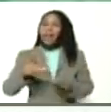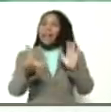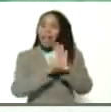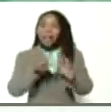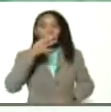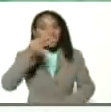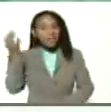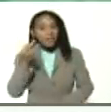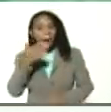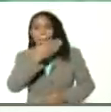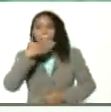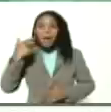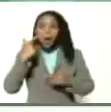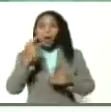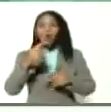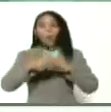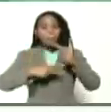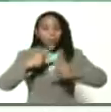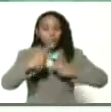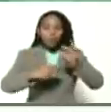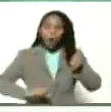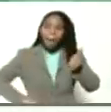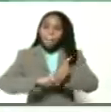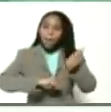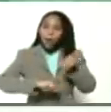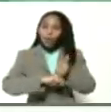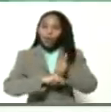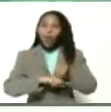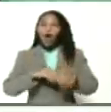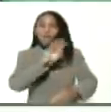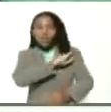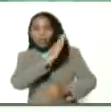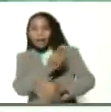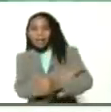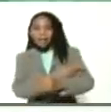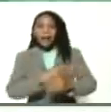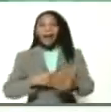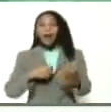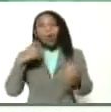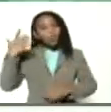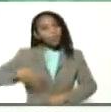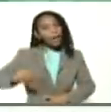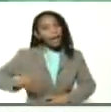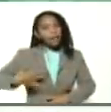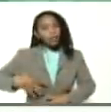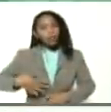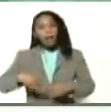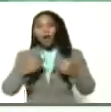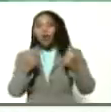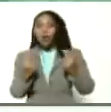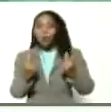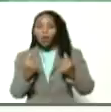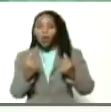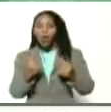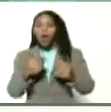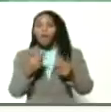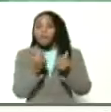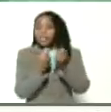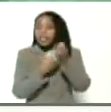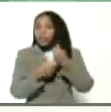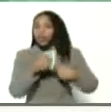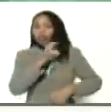que vengan a mejorar todos los procesos. Leyes que vengan a fortalecer los derechos económicos, financieros,